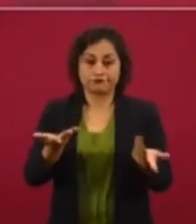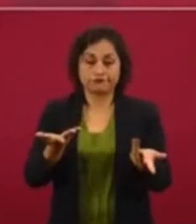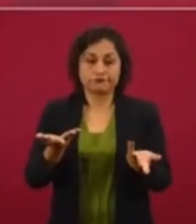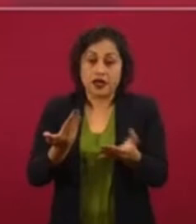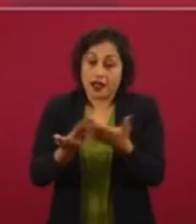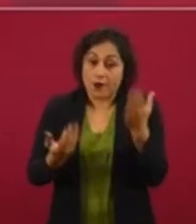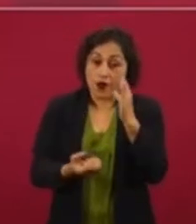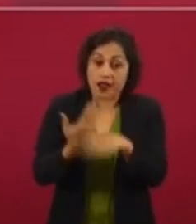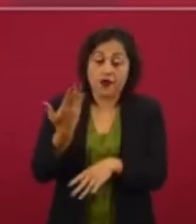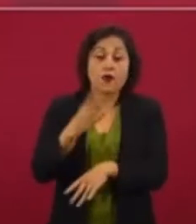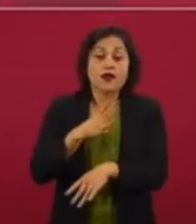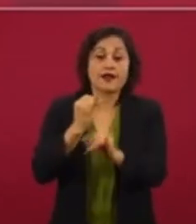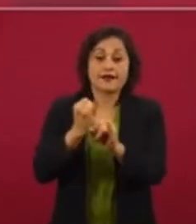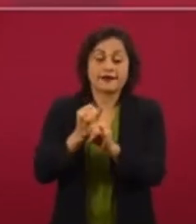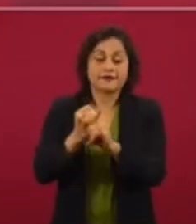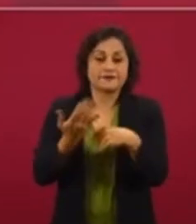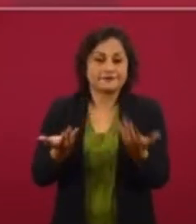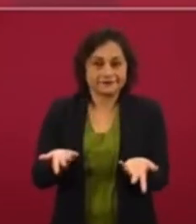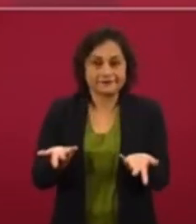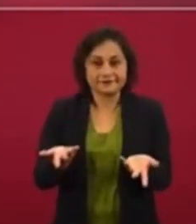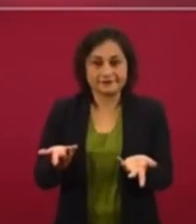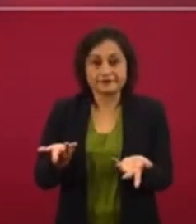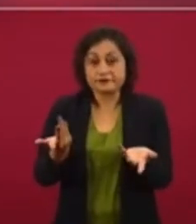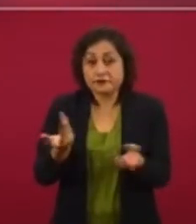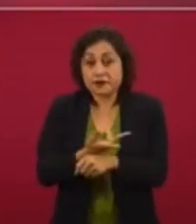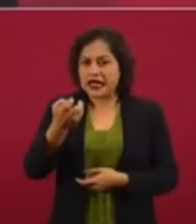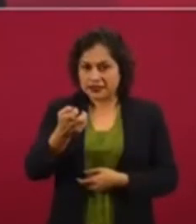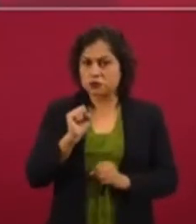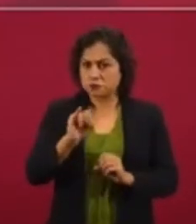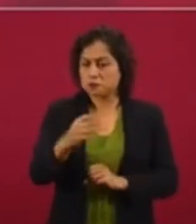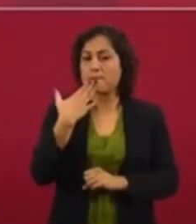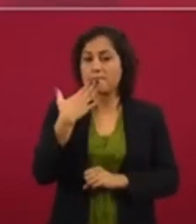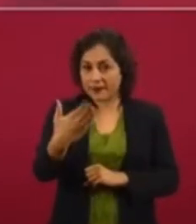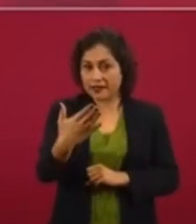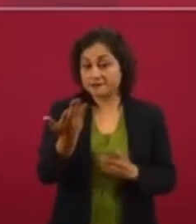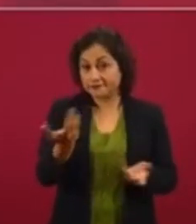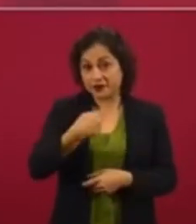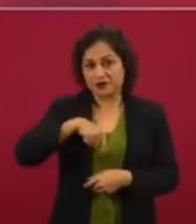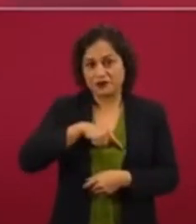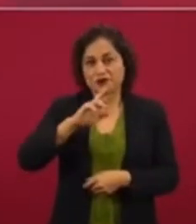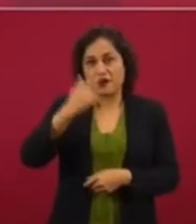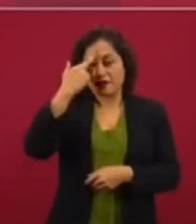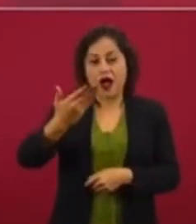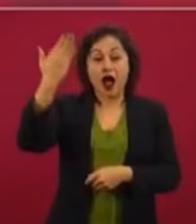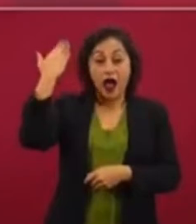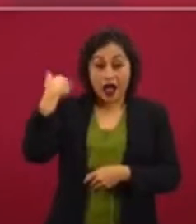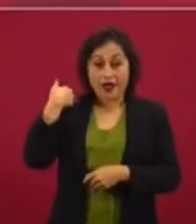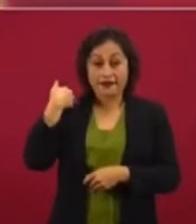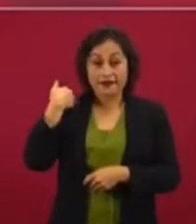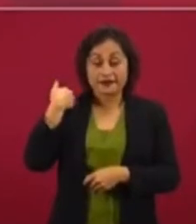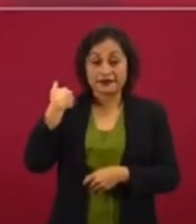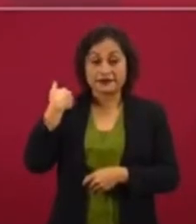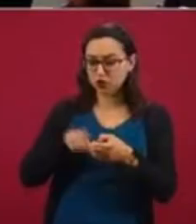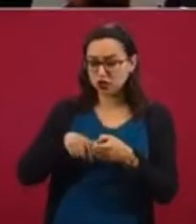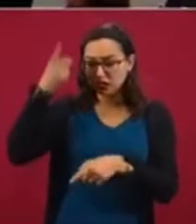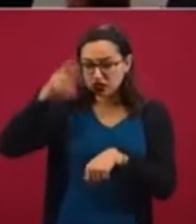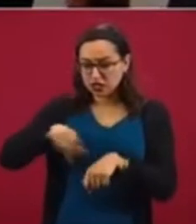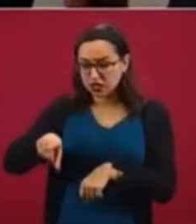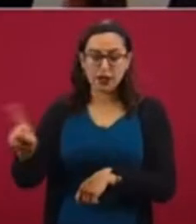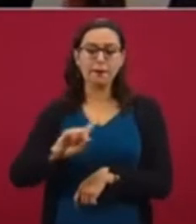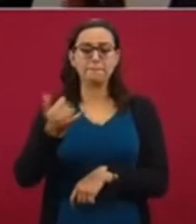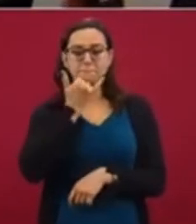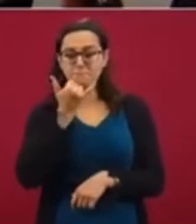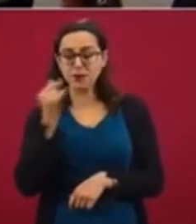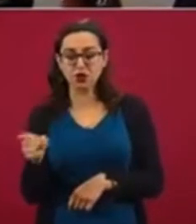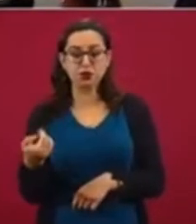surgió el internet y cada persona es un medio de comunicación. Nosotros que padecimos en la oposición el cerco informativo, pero hay